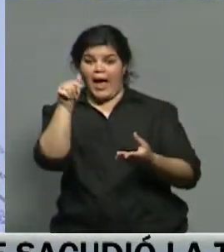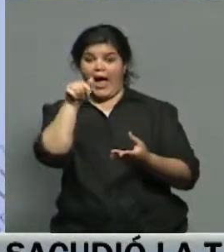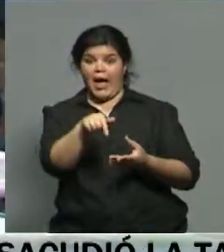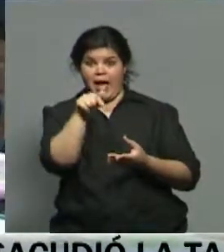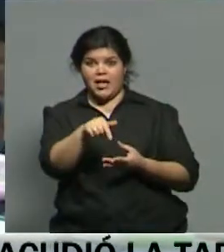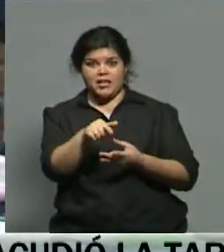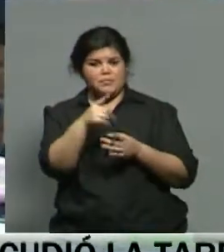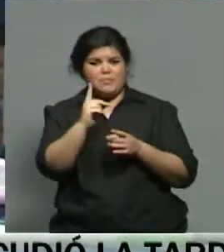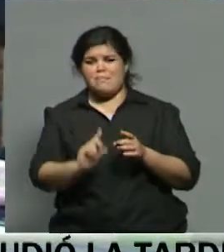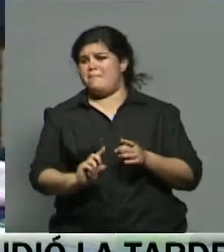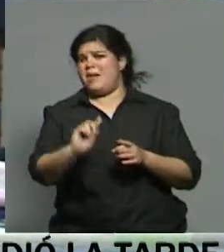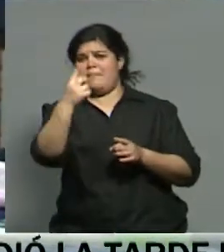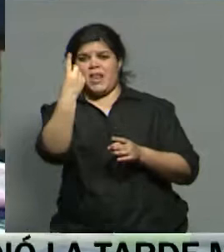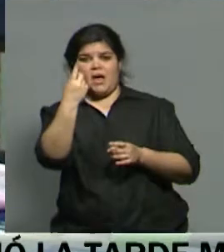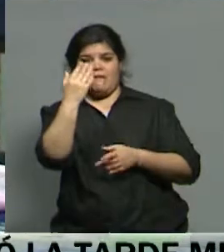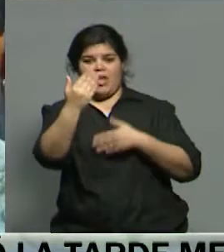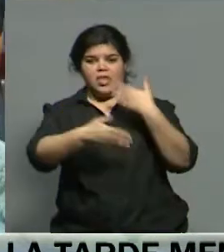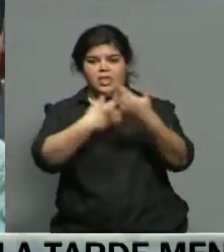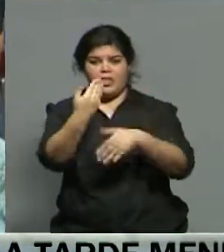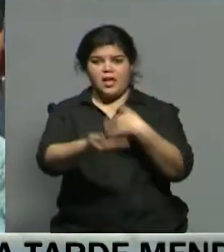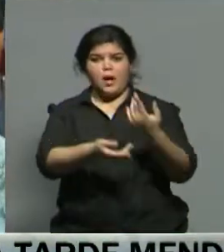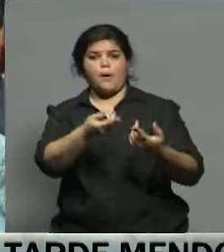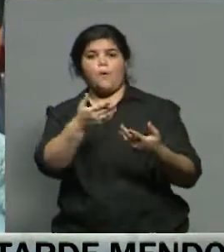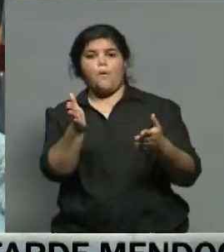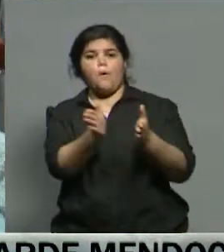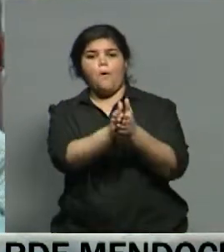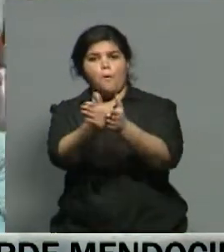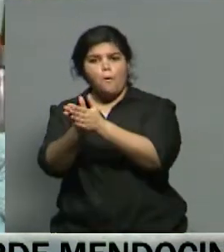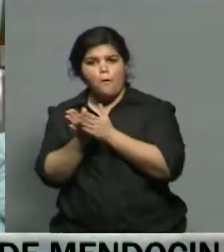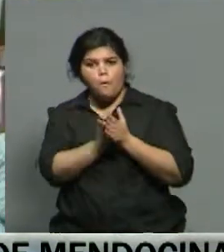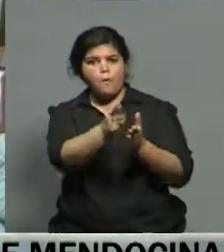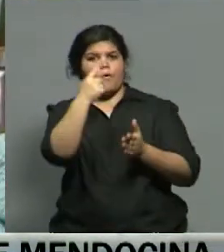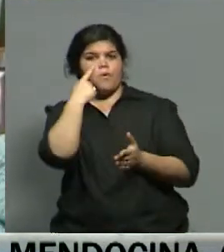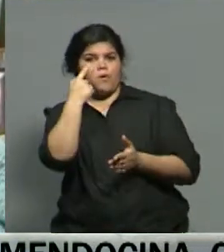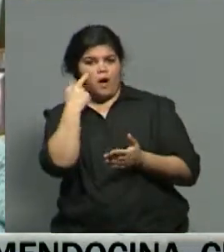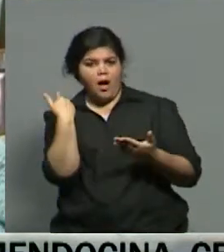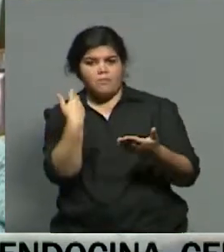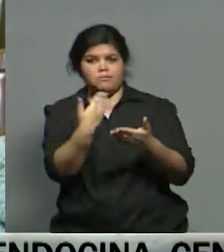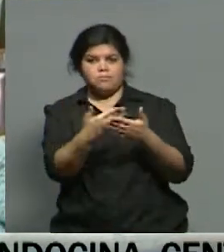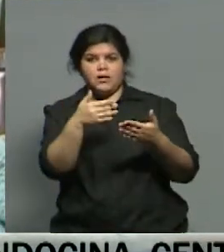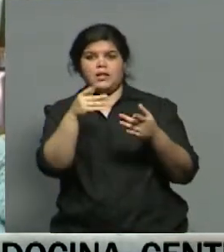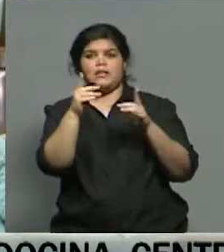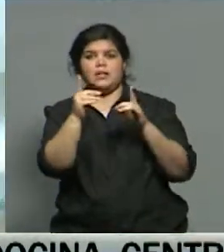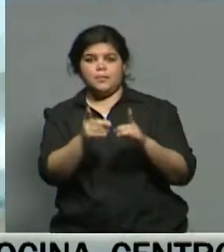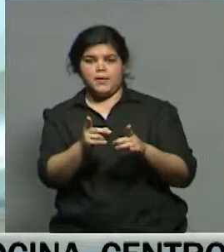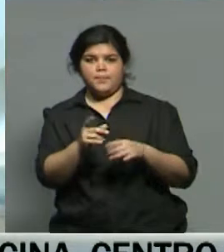los primeros pasos de la convivencia en democracia y sobre todo para tener